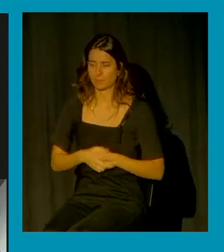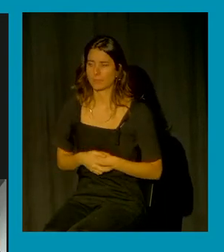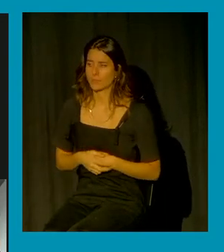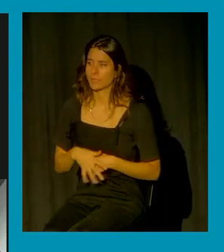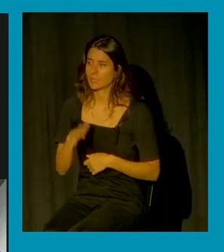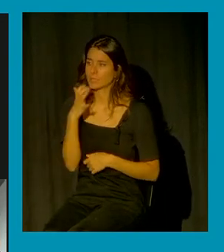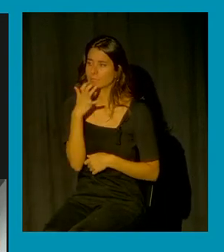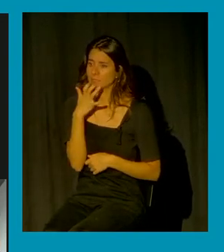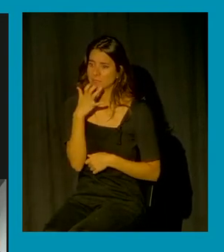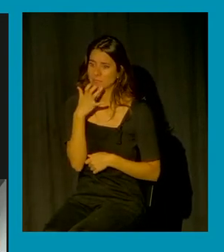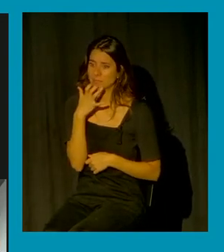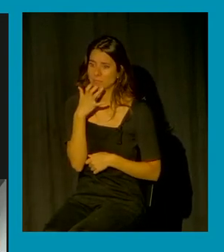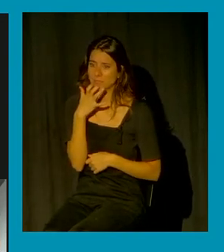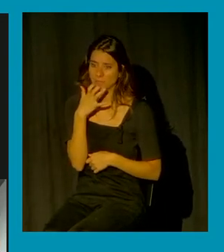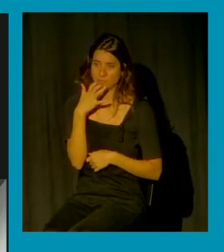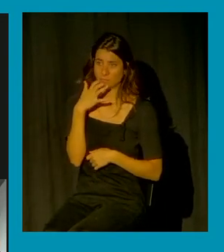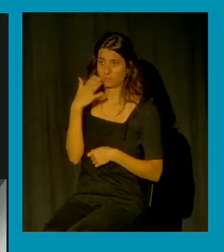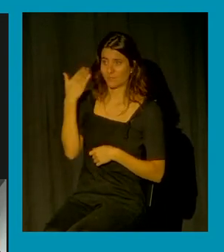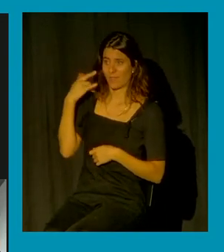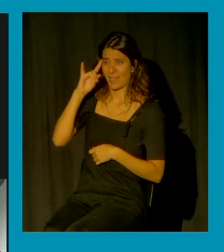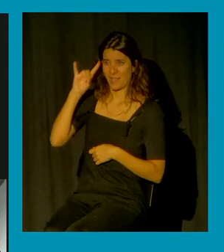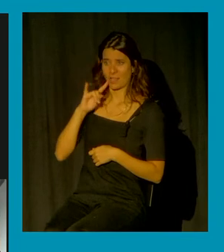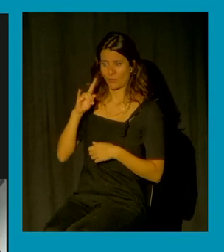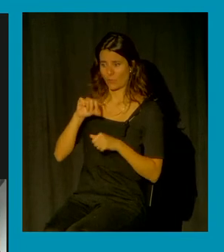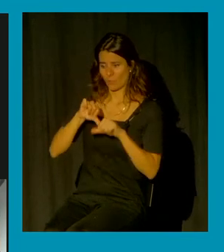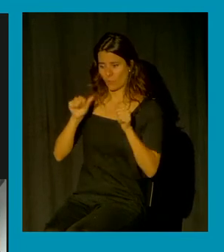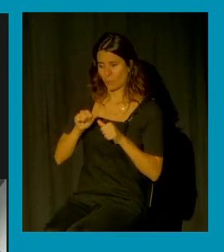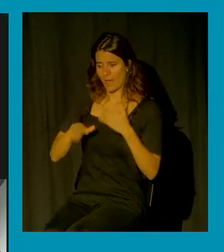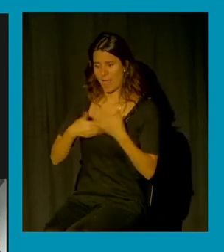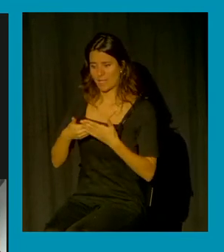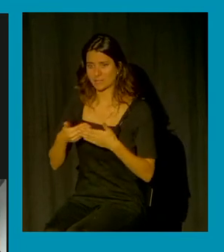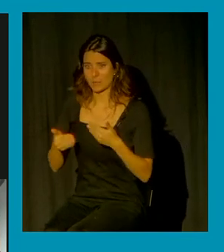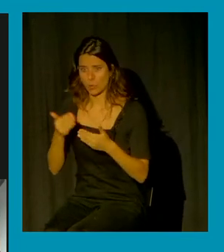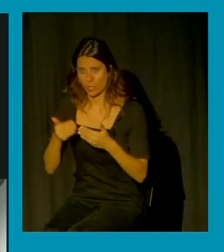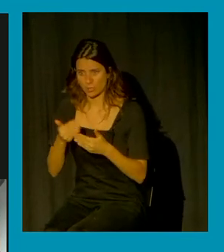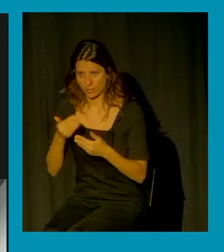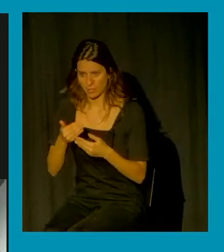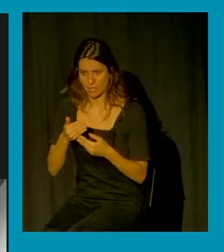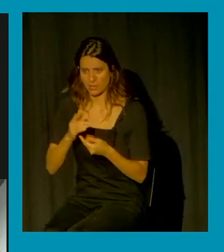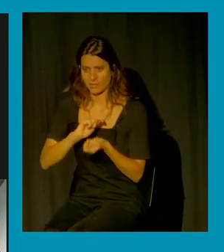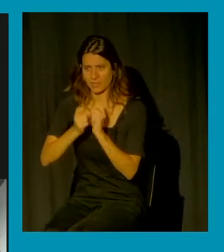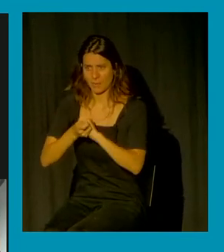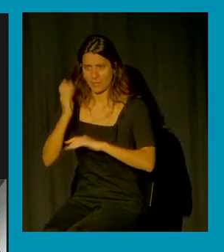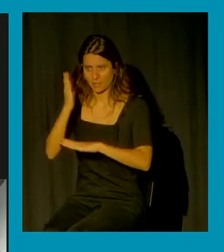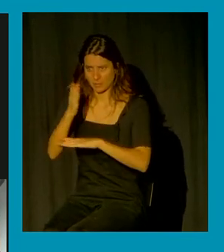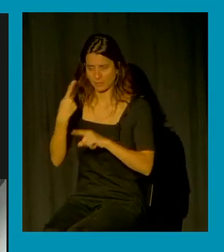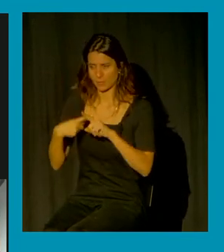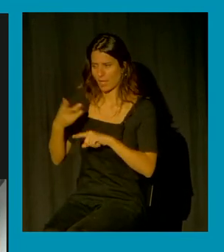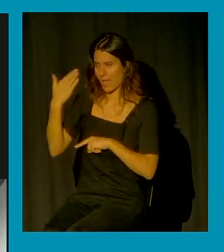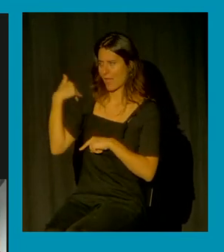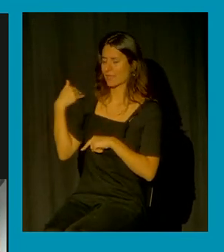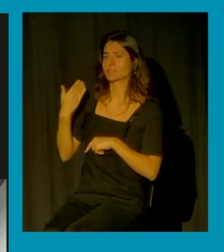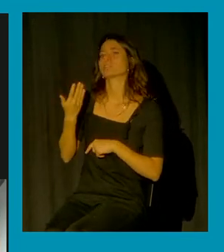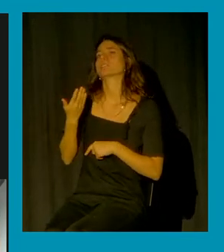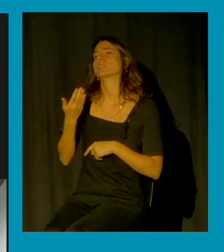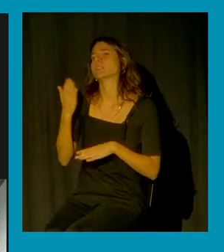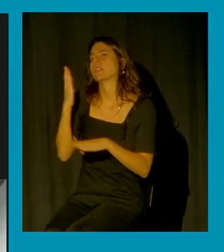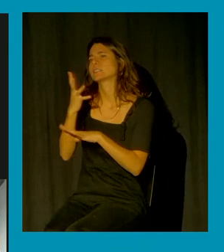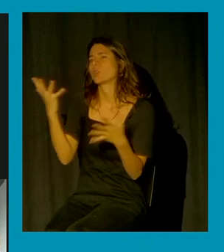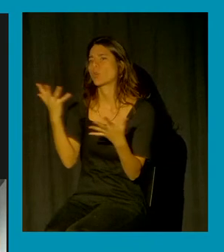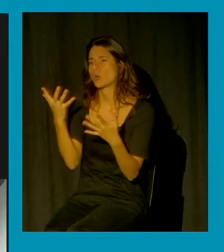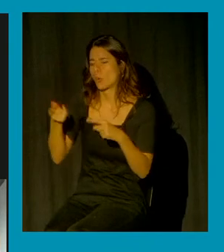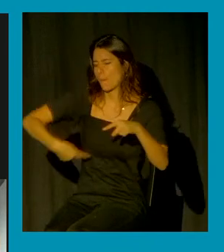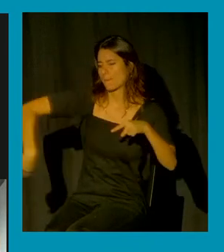del antiguo régimen a la modernidad ¿no? Lo que plantea es que en el antiguo régimen el castigo se hacía en la plaza de los pueblos con amputación de